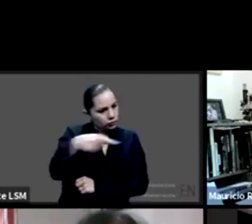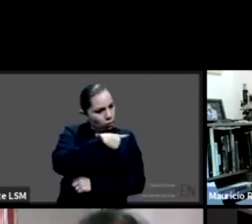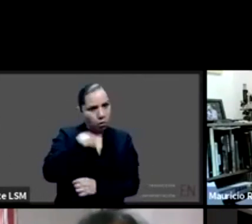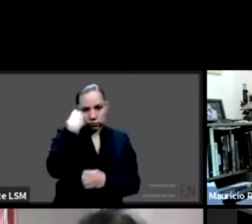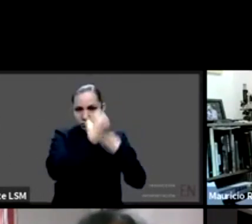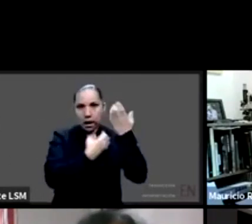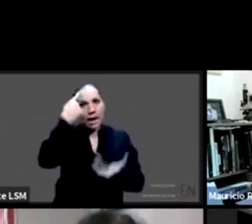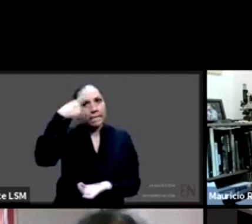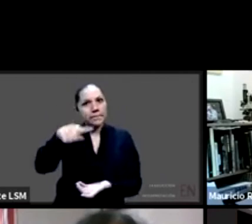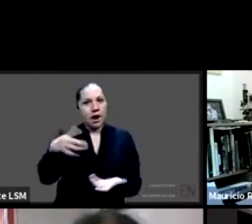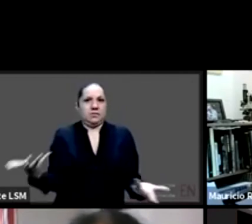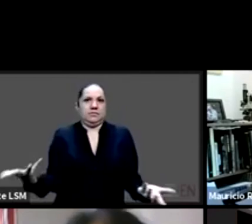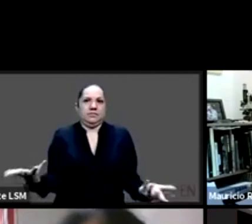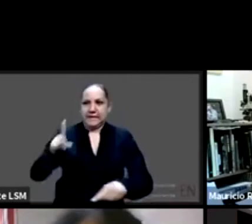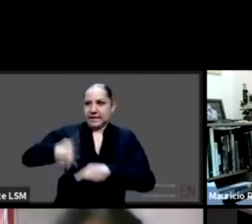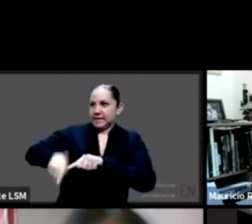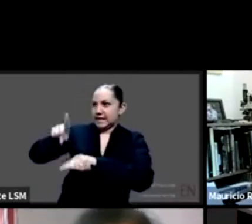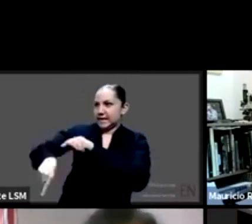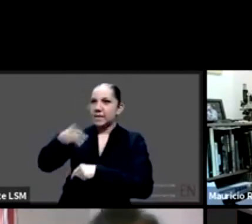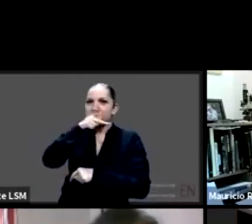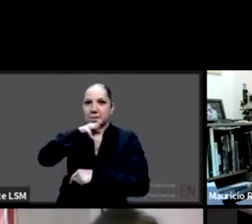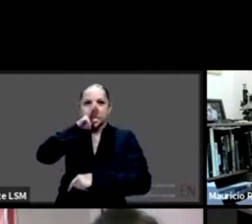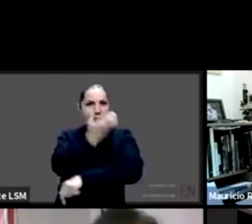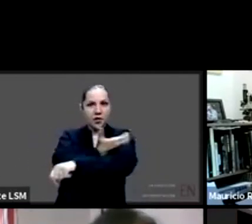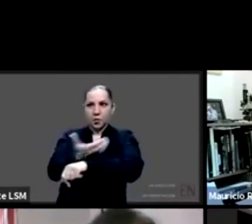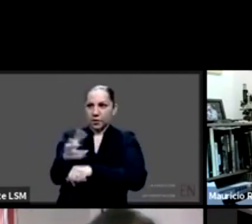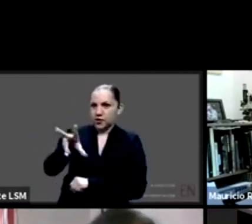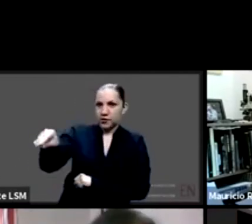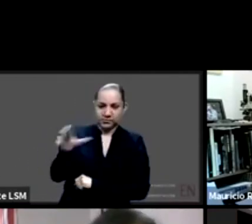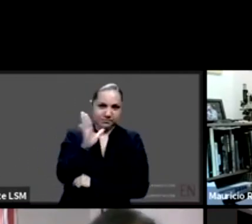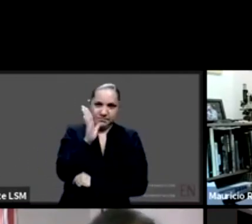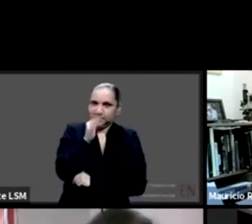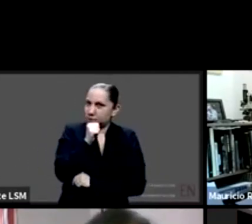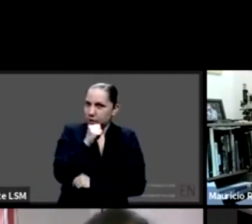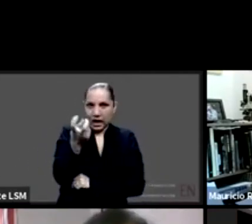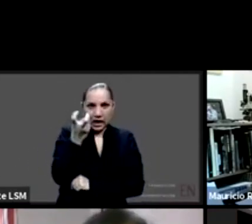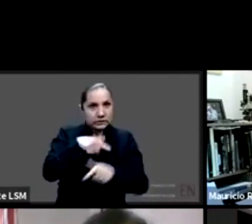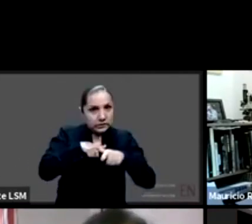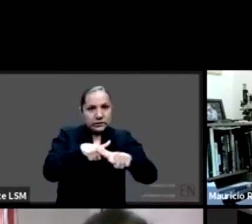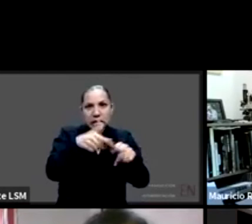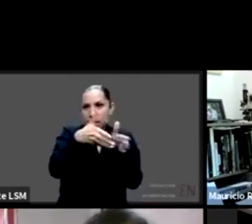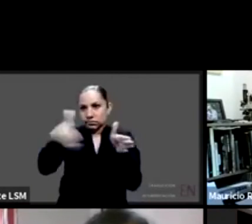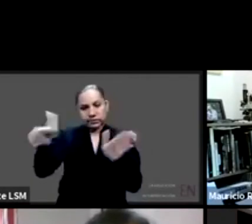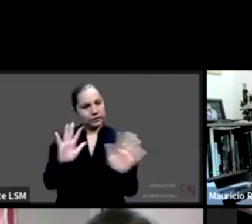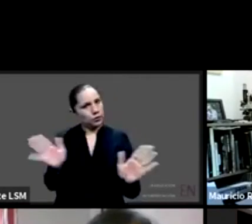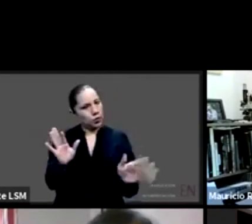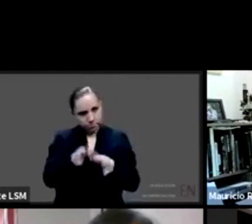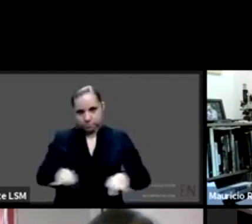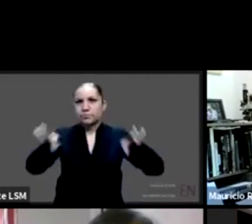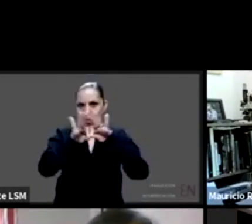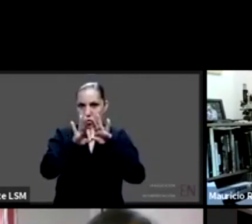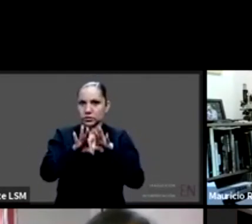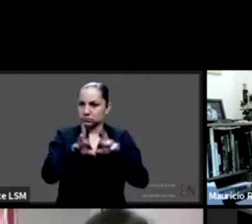no siga sucediendo y definitivamente deje de de suceder ahora cuáles son